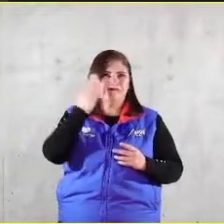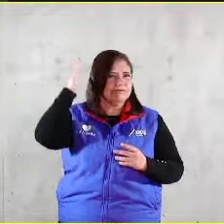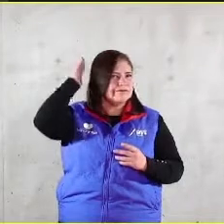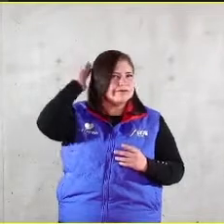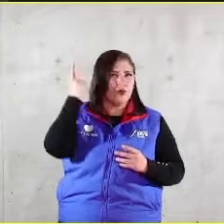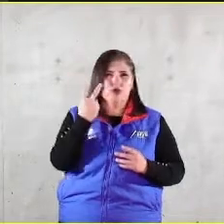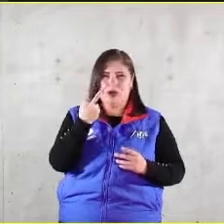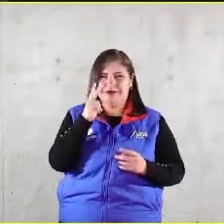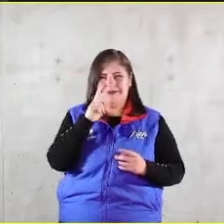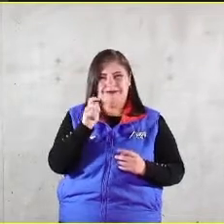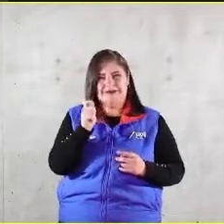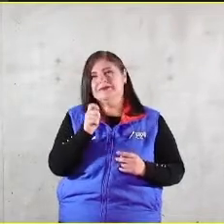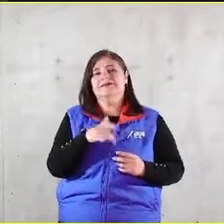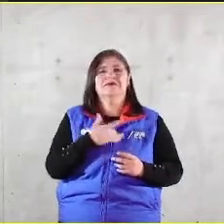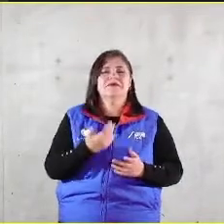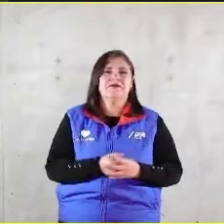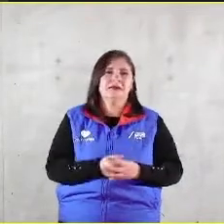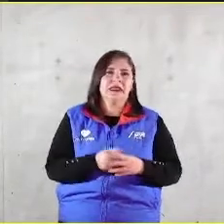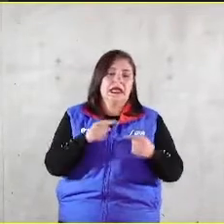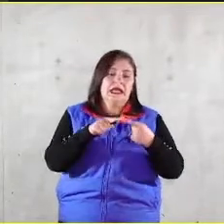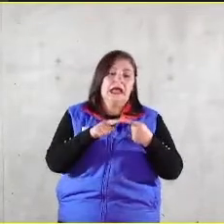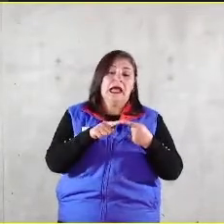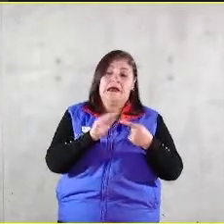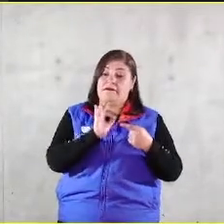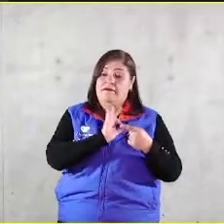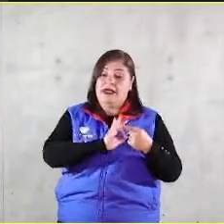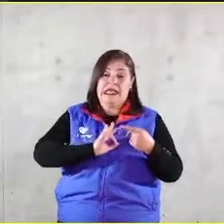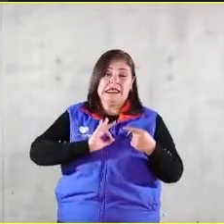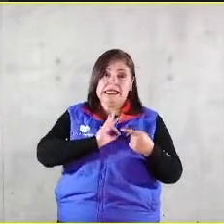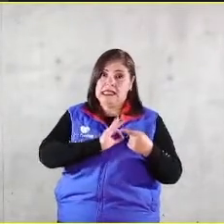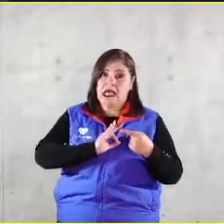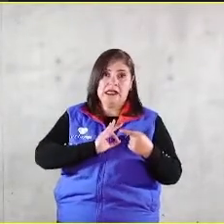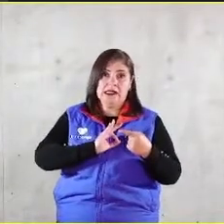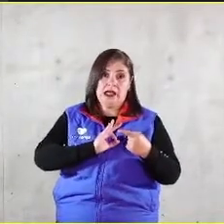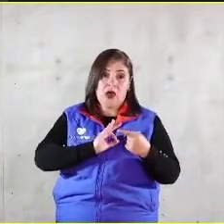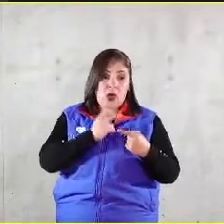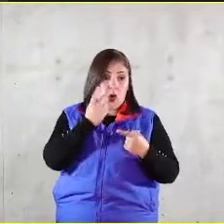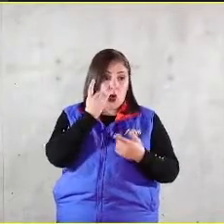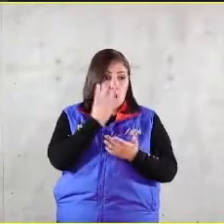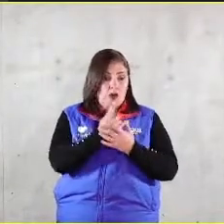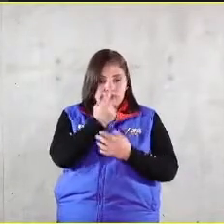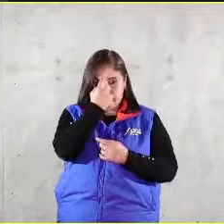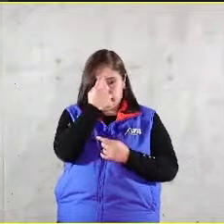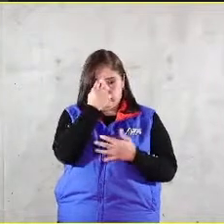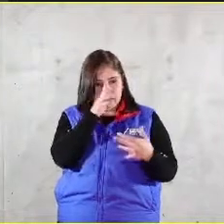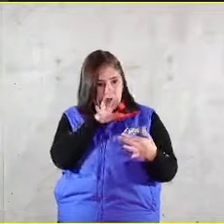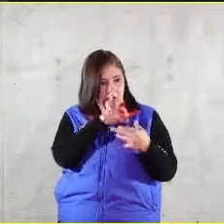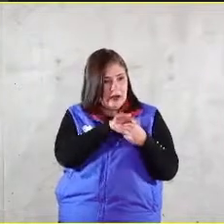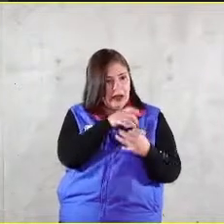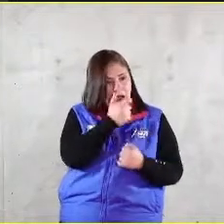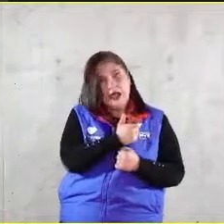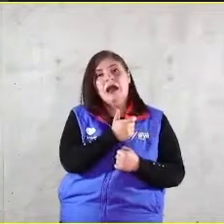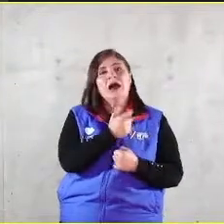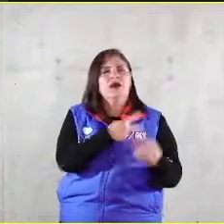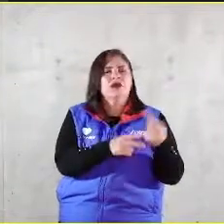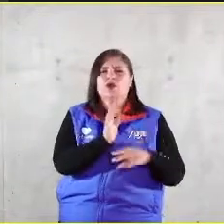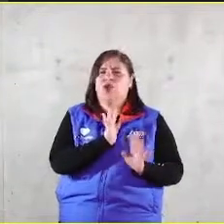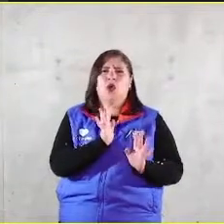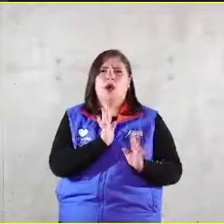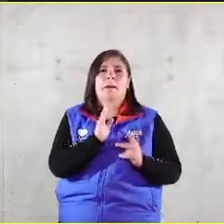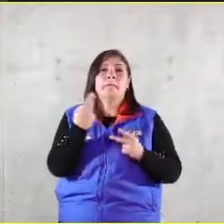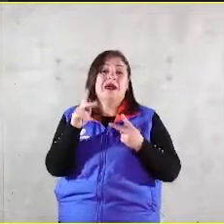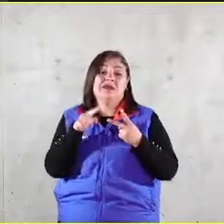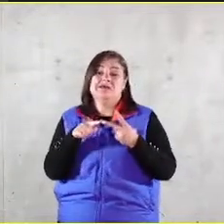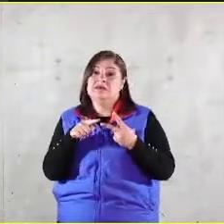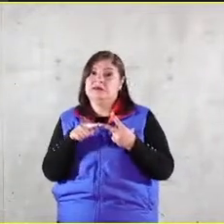qué bueno que tu felicidad no está fincada en cuánto dinero ingresas. Pero la otra cara